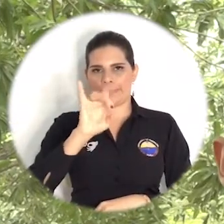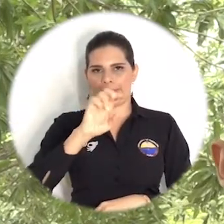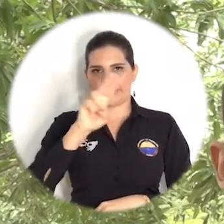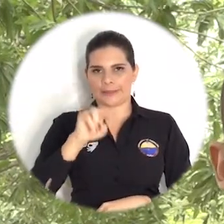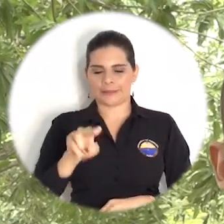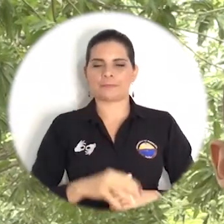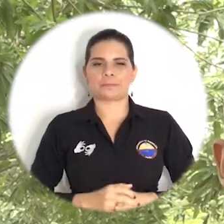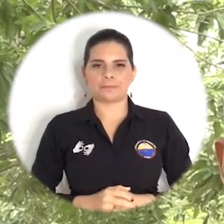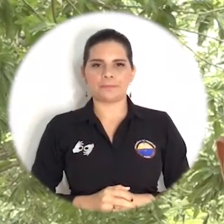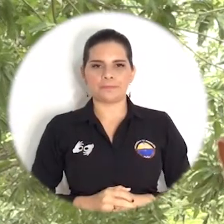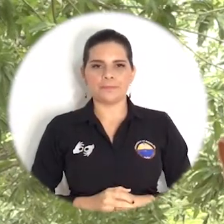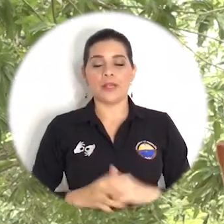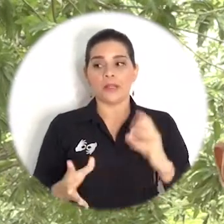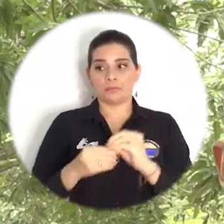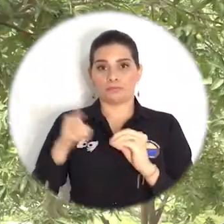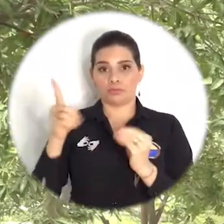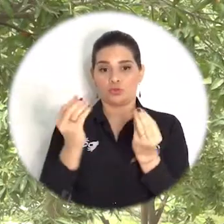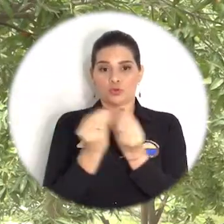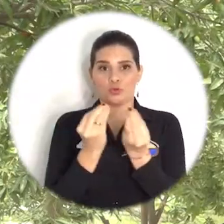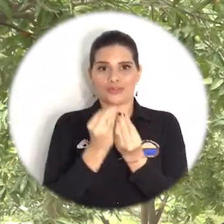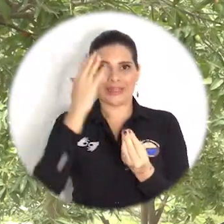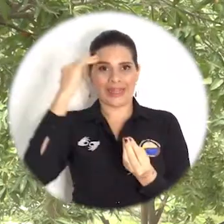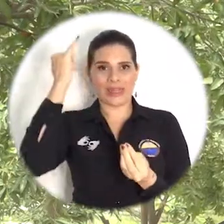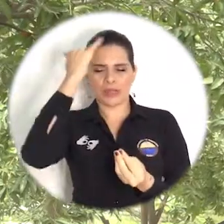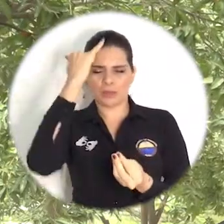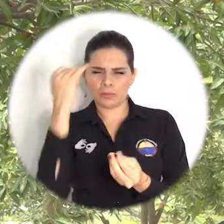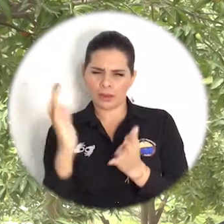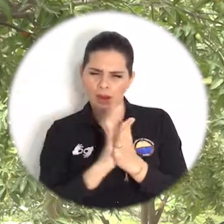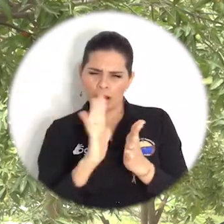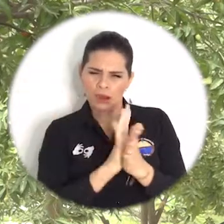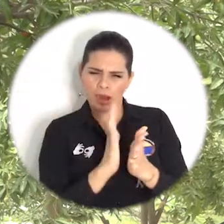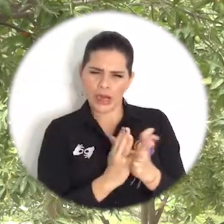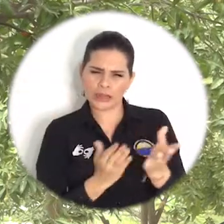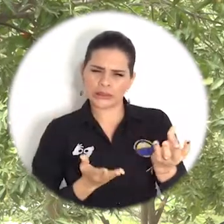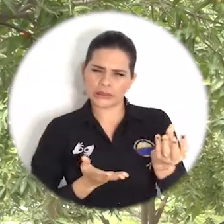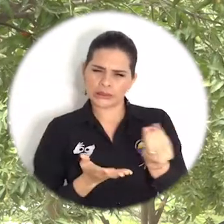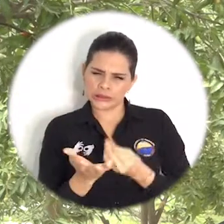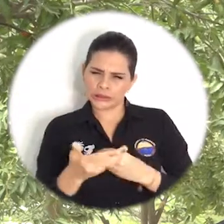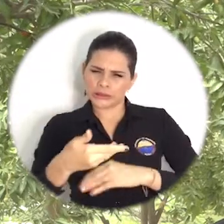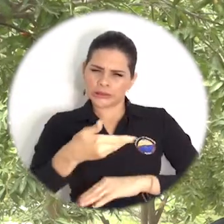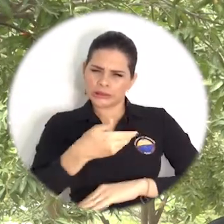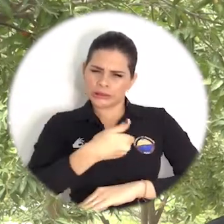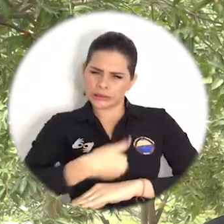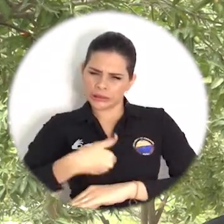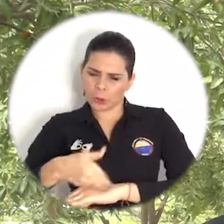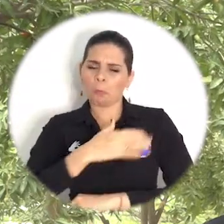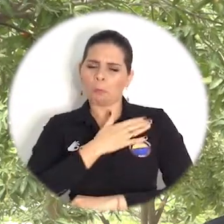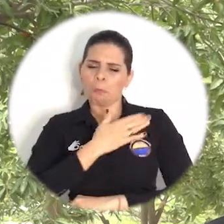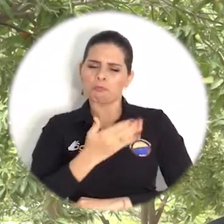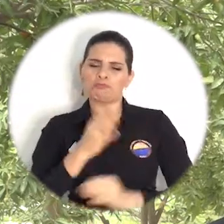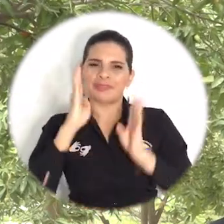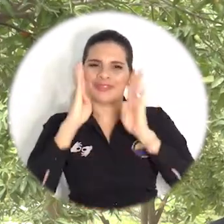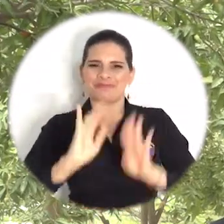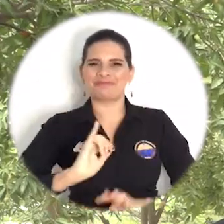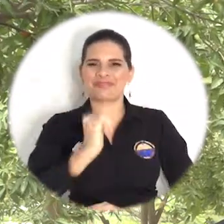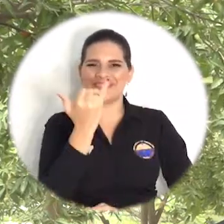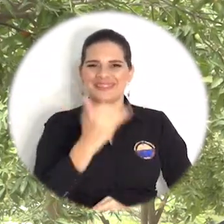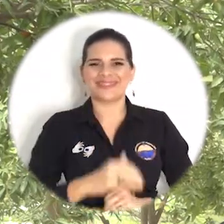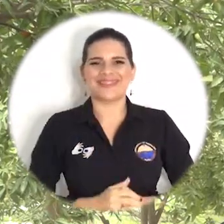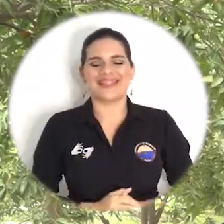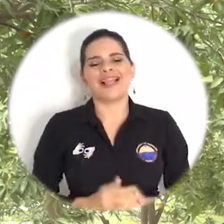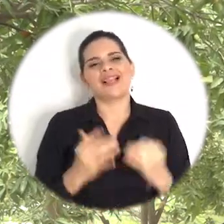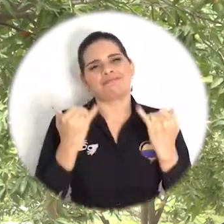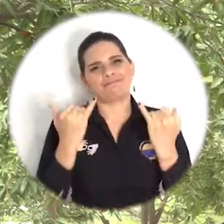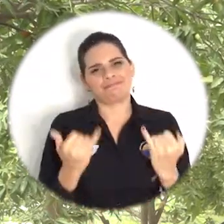claramente respetadas por el Consejo Académico y se le dieron visto bueno a todas esas peticiones que nosotros como estudiantes necesitamos. La